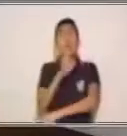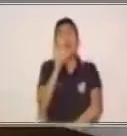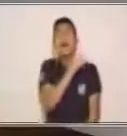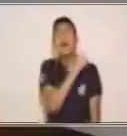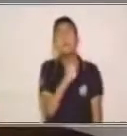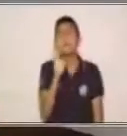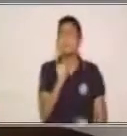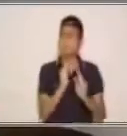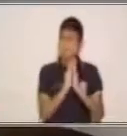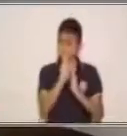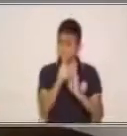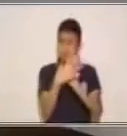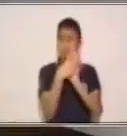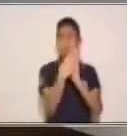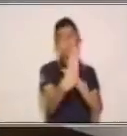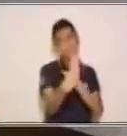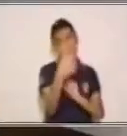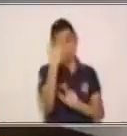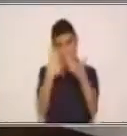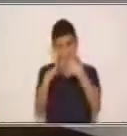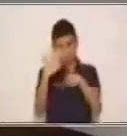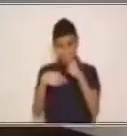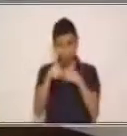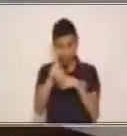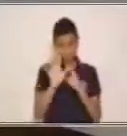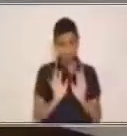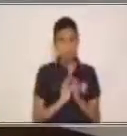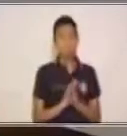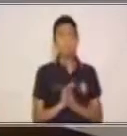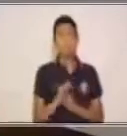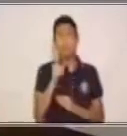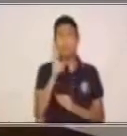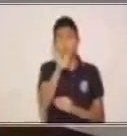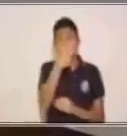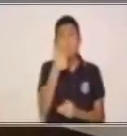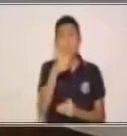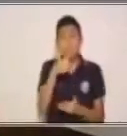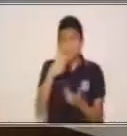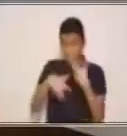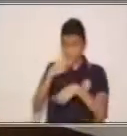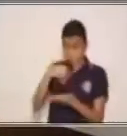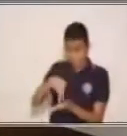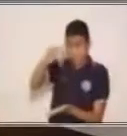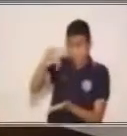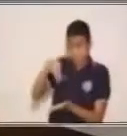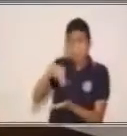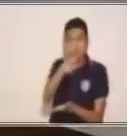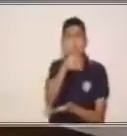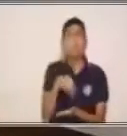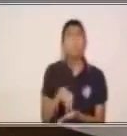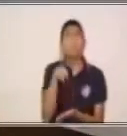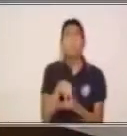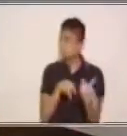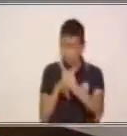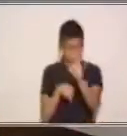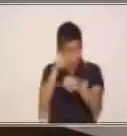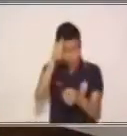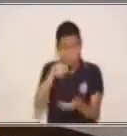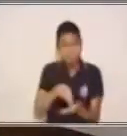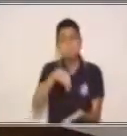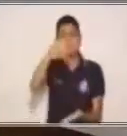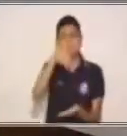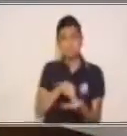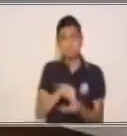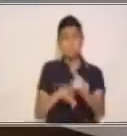ustedes van a cantar conmigo. ¿Sí? Si la canción dice que saltemos, ¿qué vamos a hacer? Exacto. Saltar. Si la